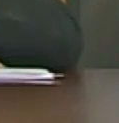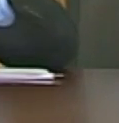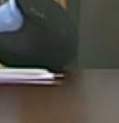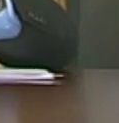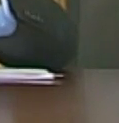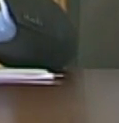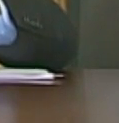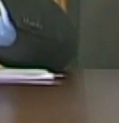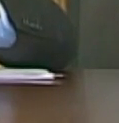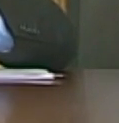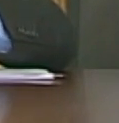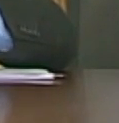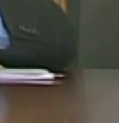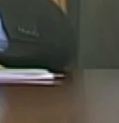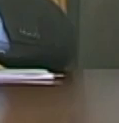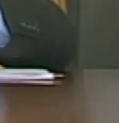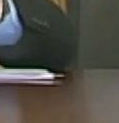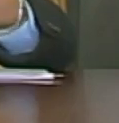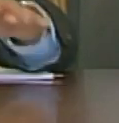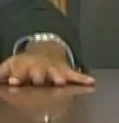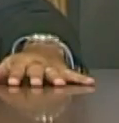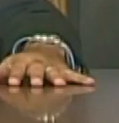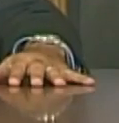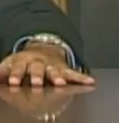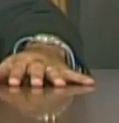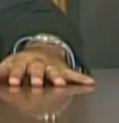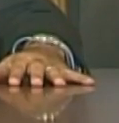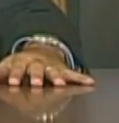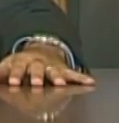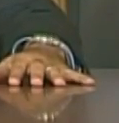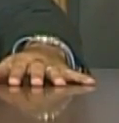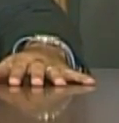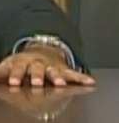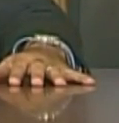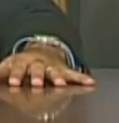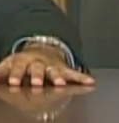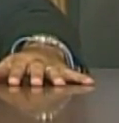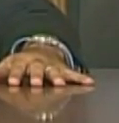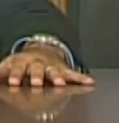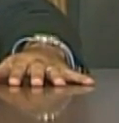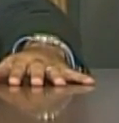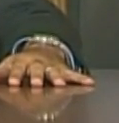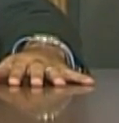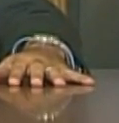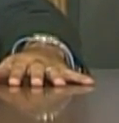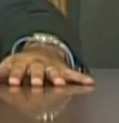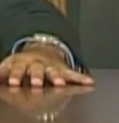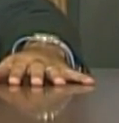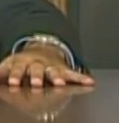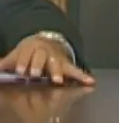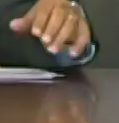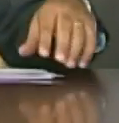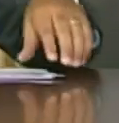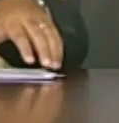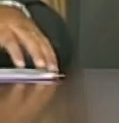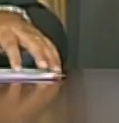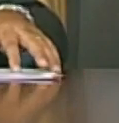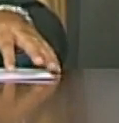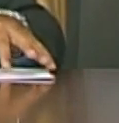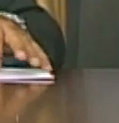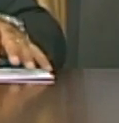no es así no es así es un chiste vale porque esta gente de allá no entiende es un chiste